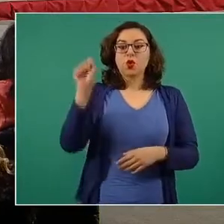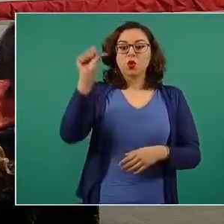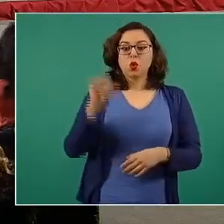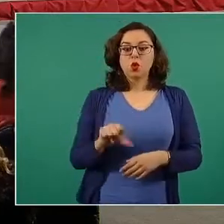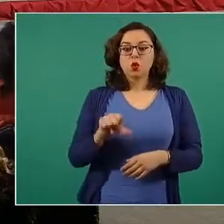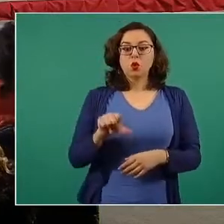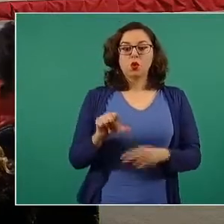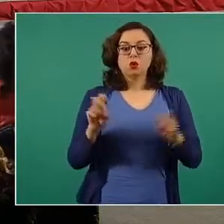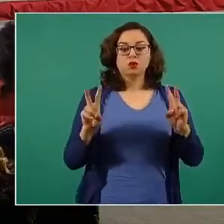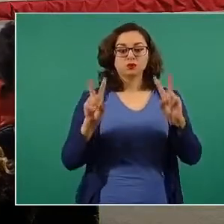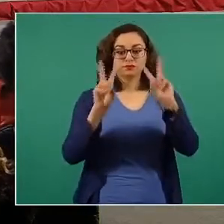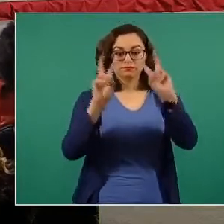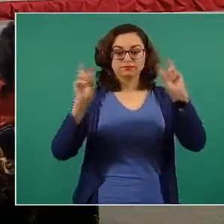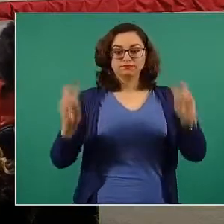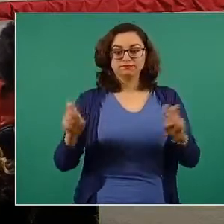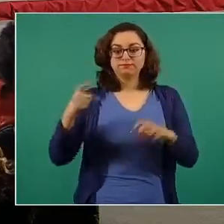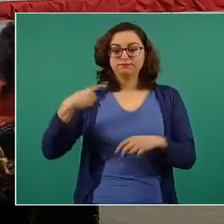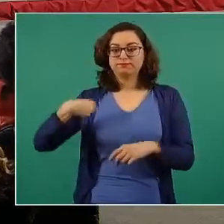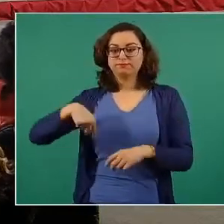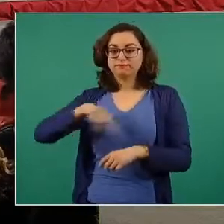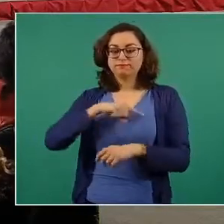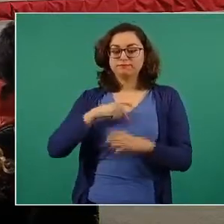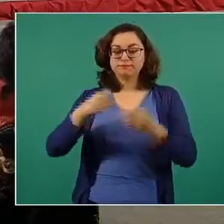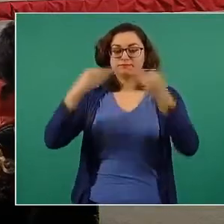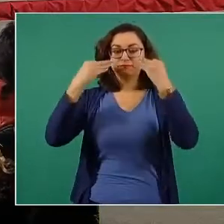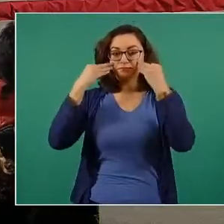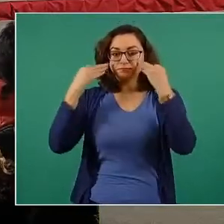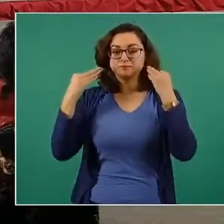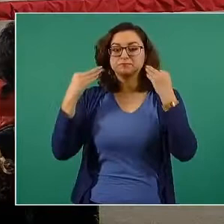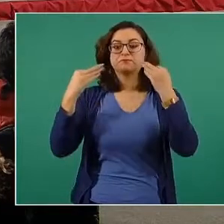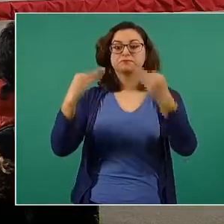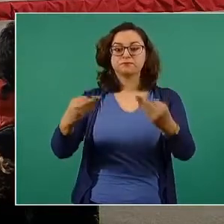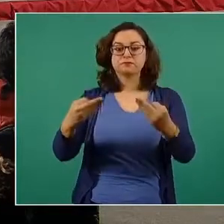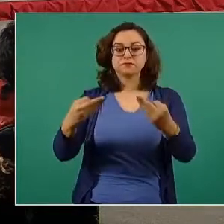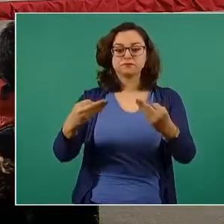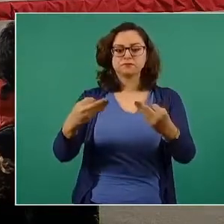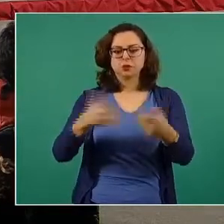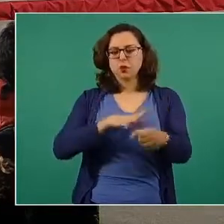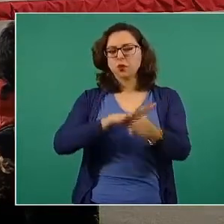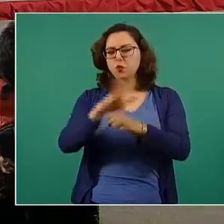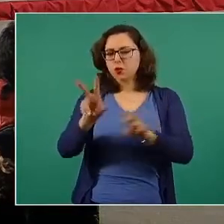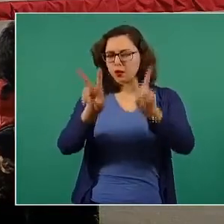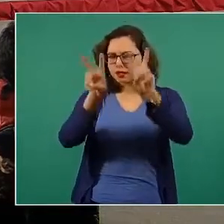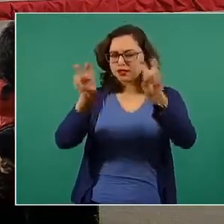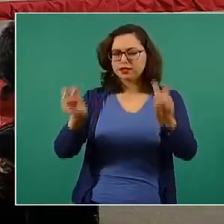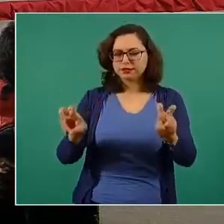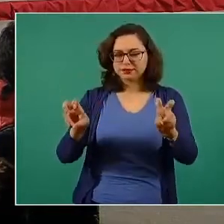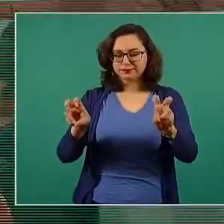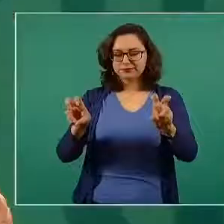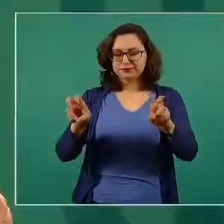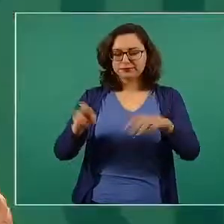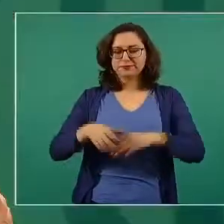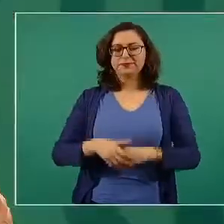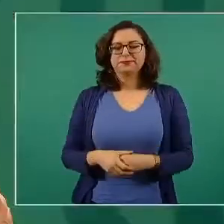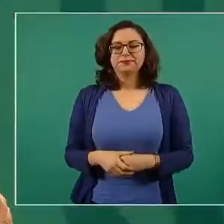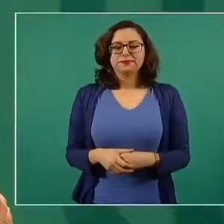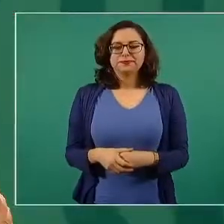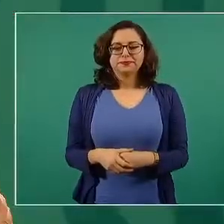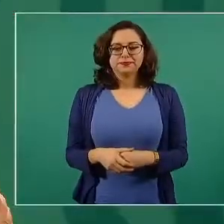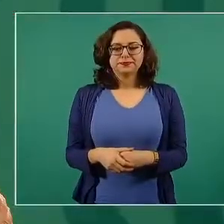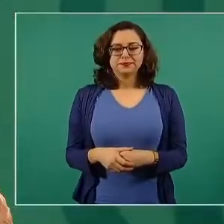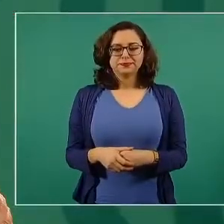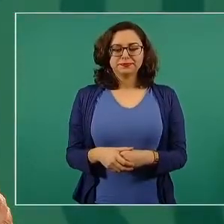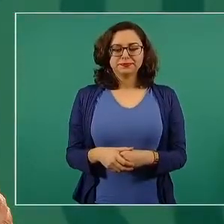la firma del contrato para